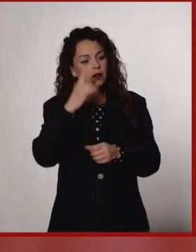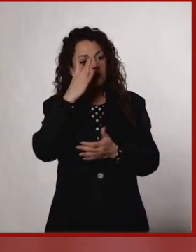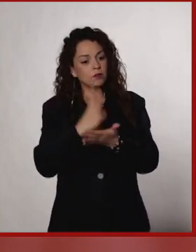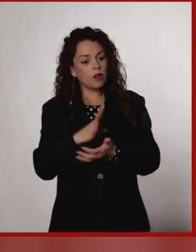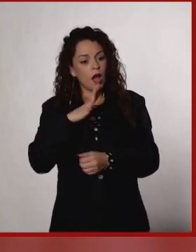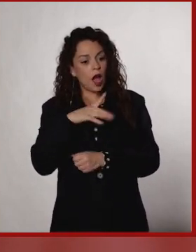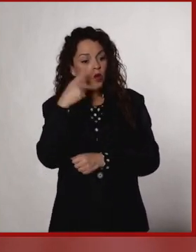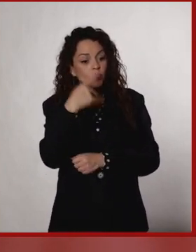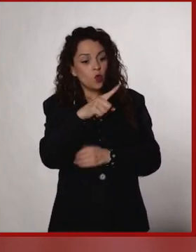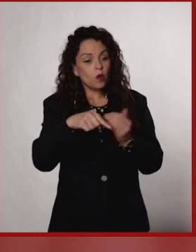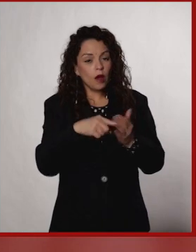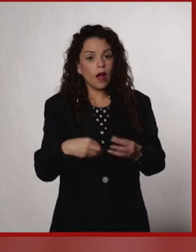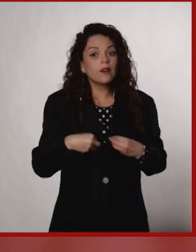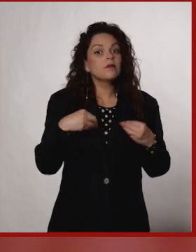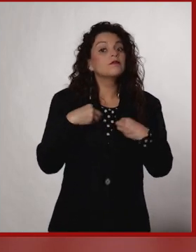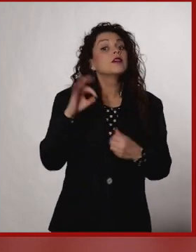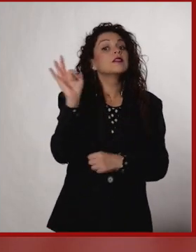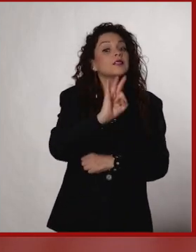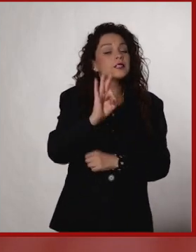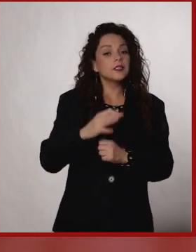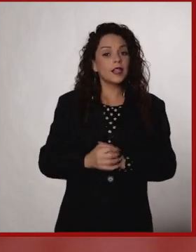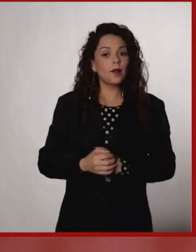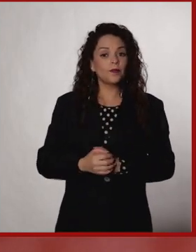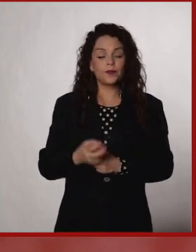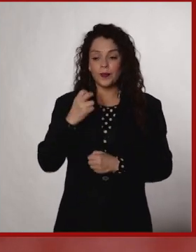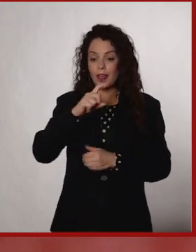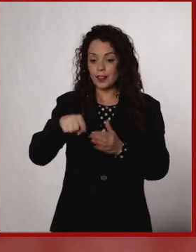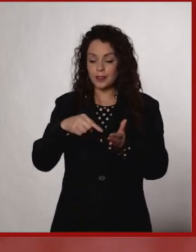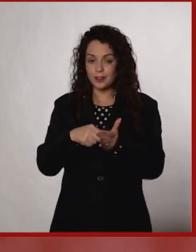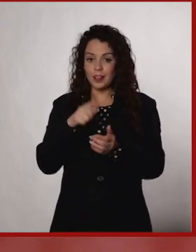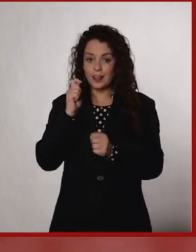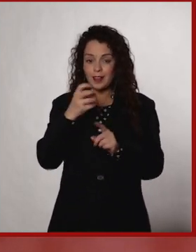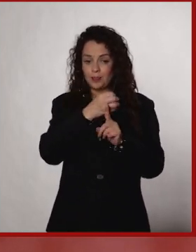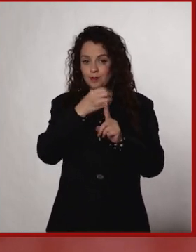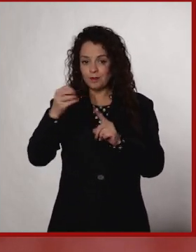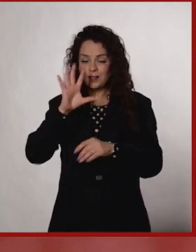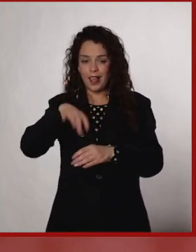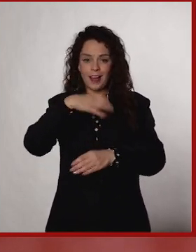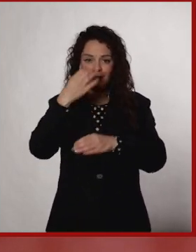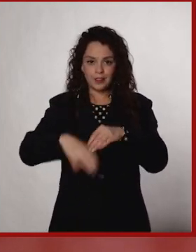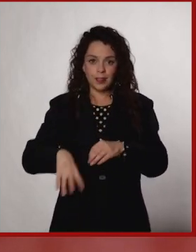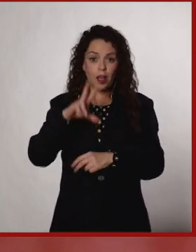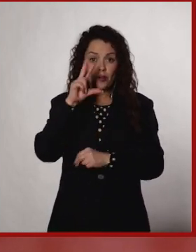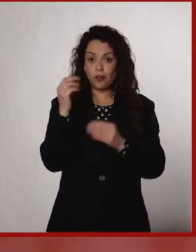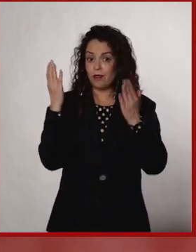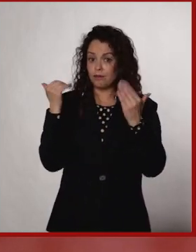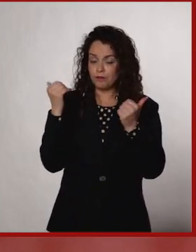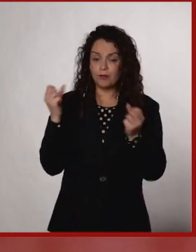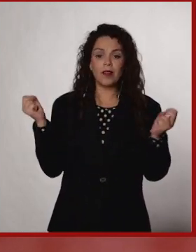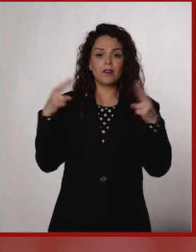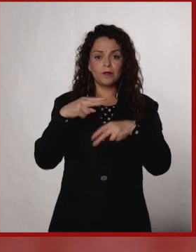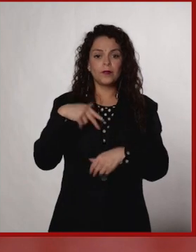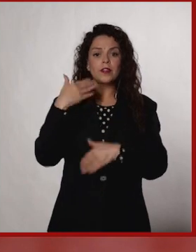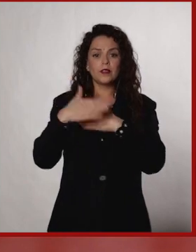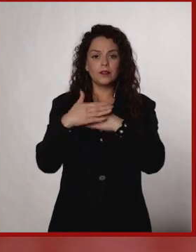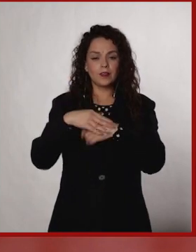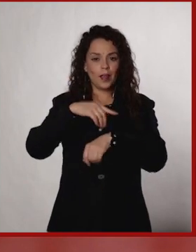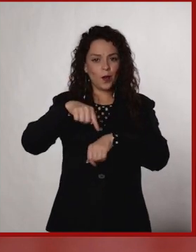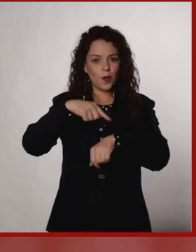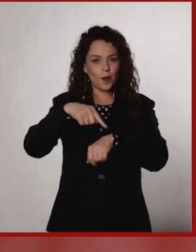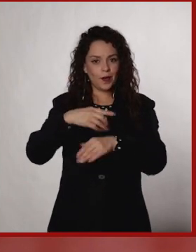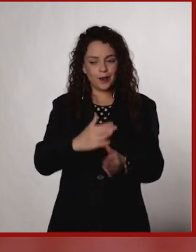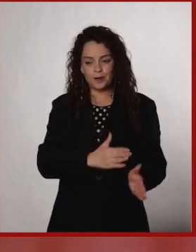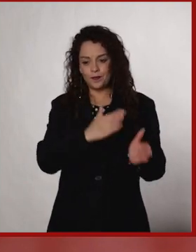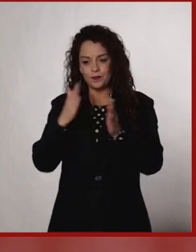tiene su hábitat en donde ustedes viven? Hemos llegado al final de este segmento, pero no nos despedimos. Nos volveremos a encontrar